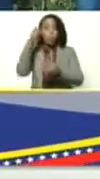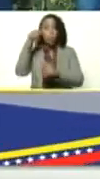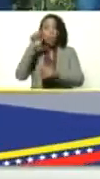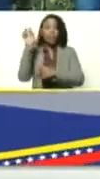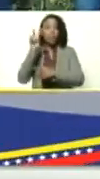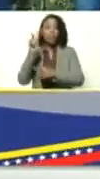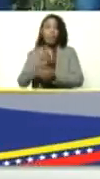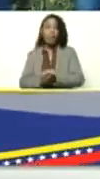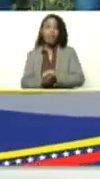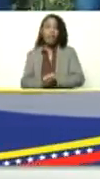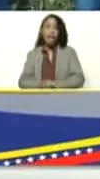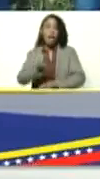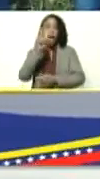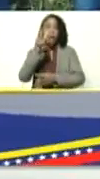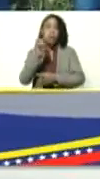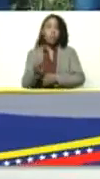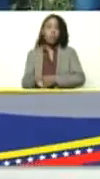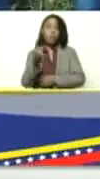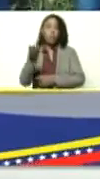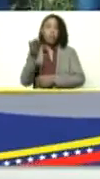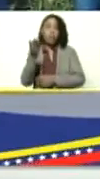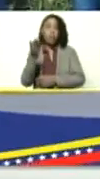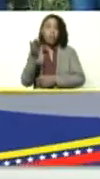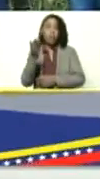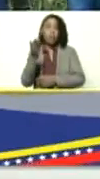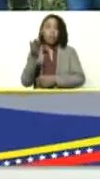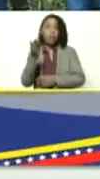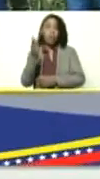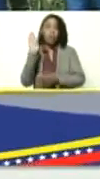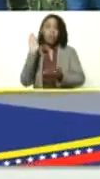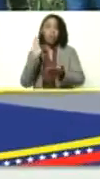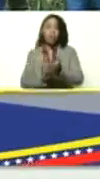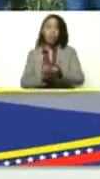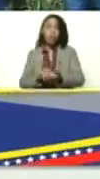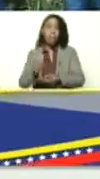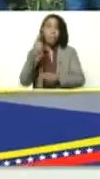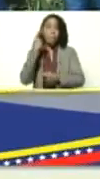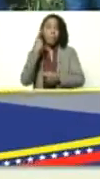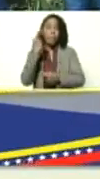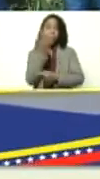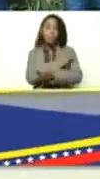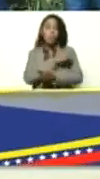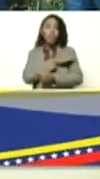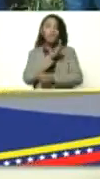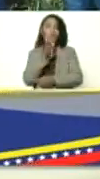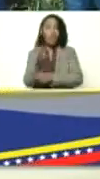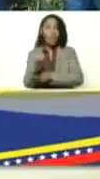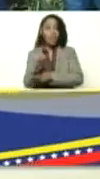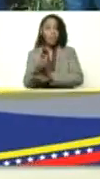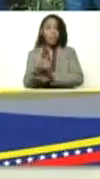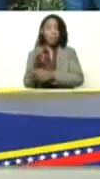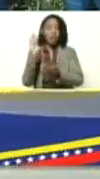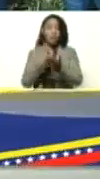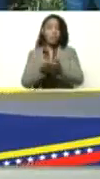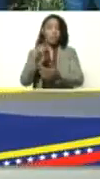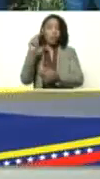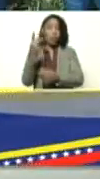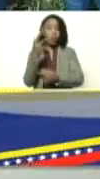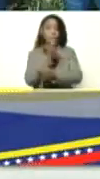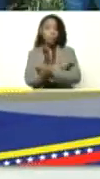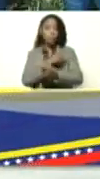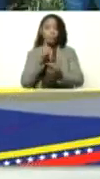hay dos prioridades ahorita los que se pusieron la primera vacuna vayan a ponerse la segunda dosis